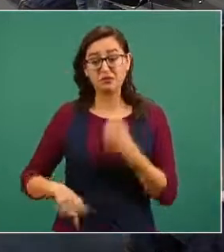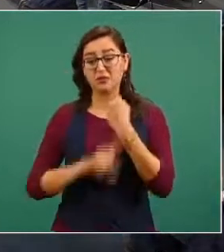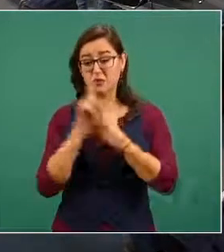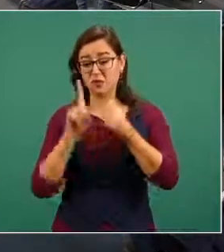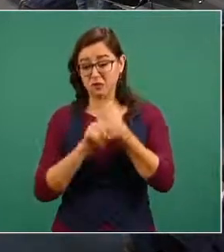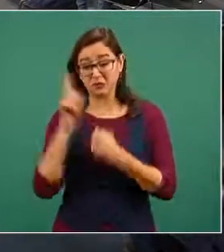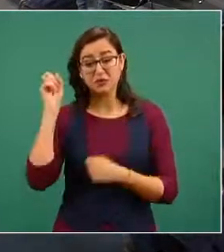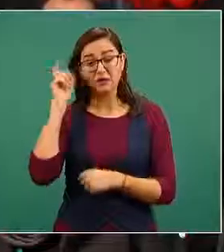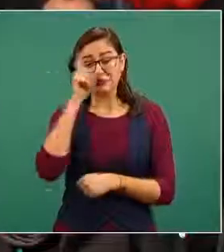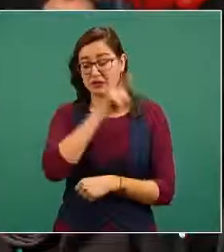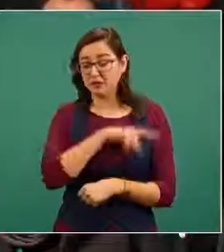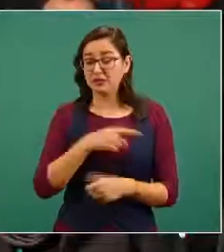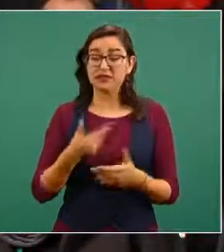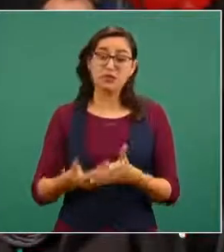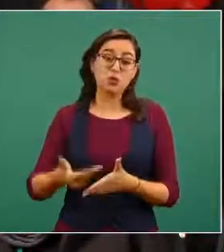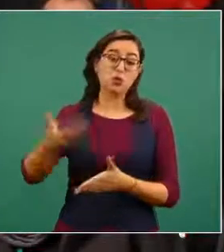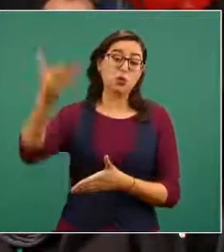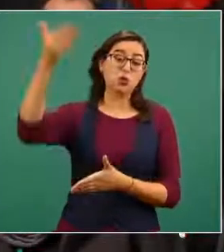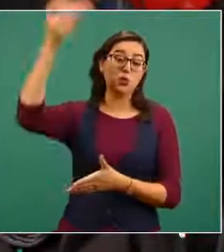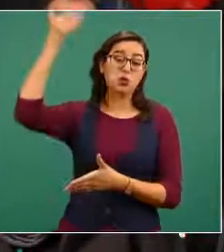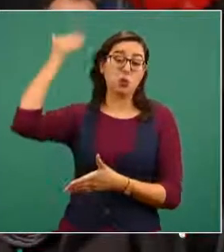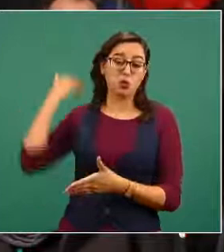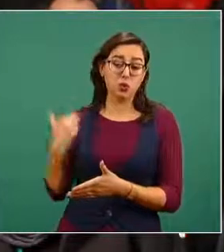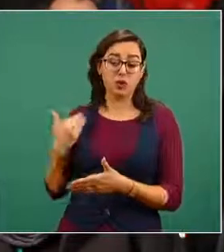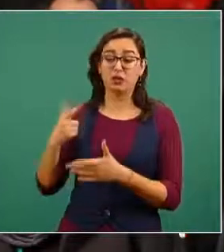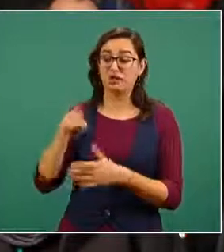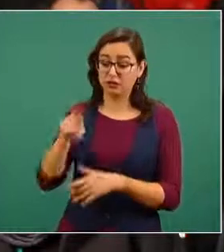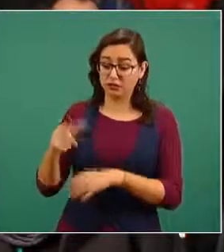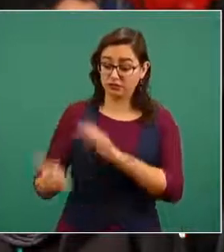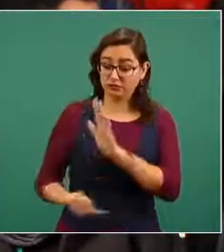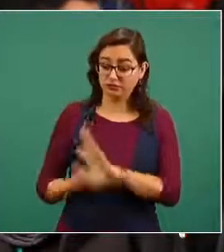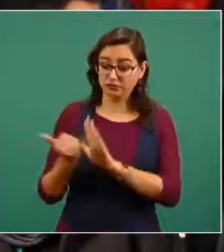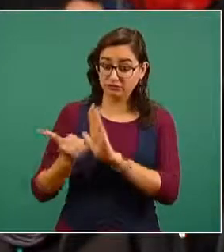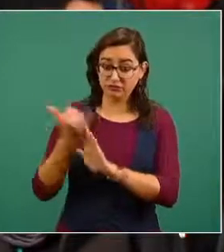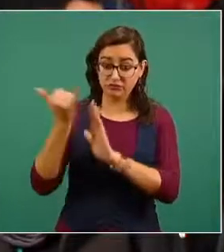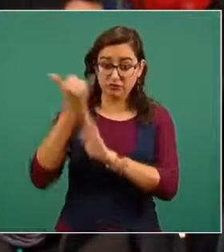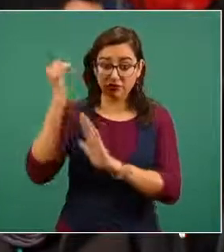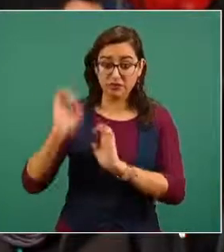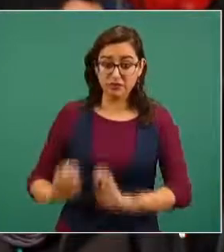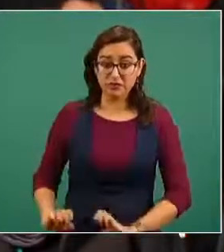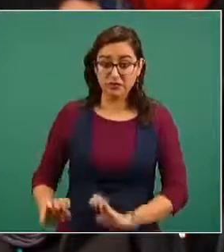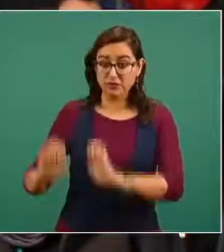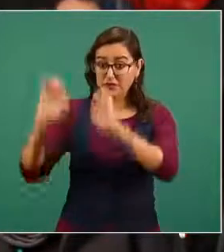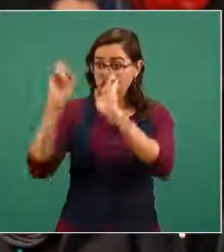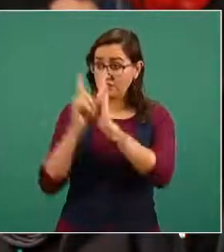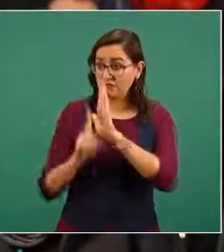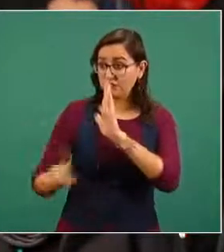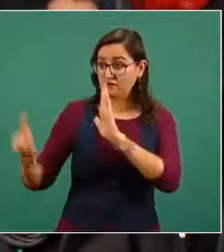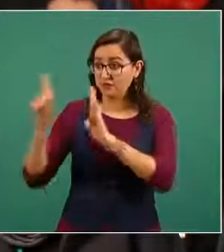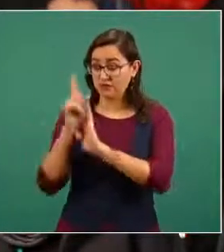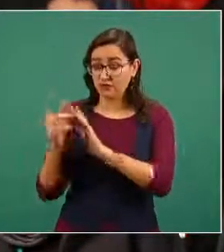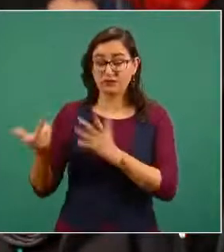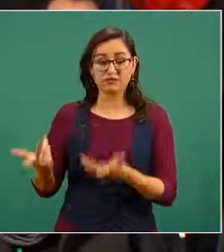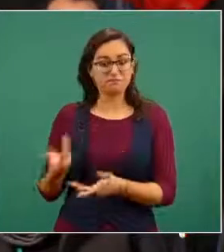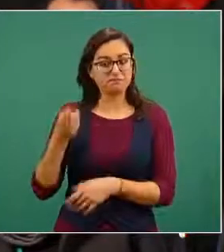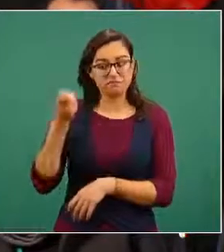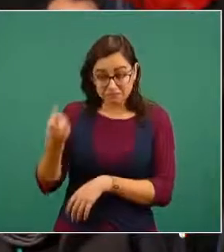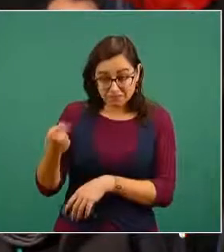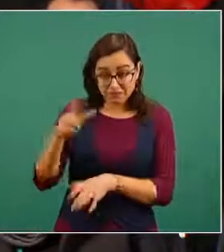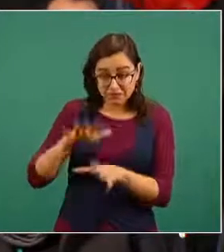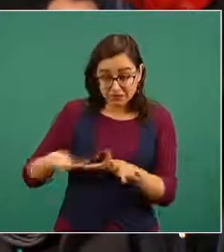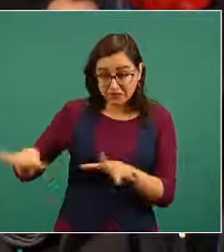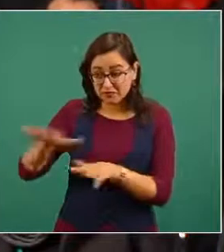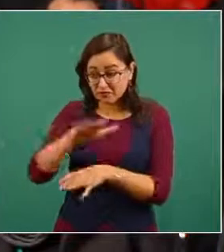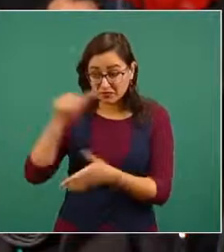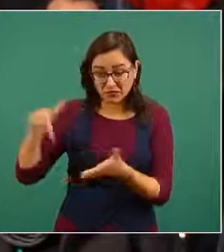en que la constructora jamás debió haber construido o obtenido permisos para edificar en ese lugar y